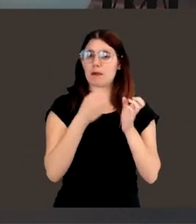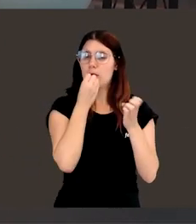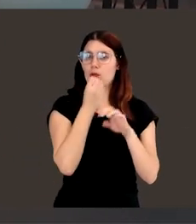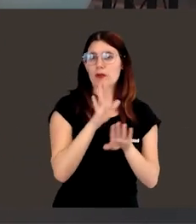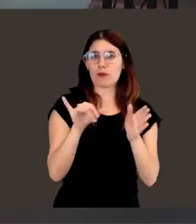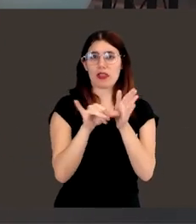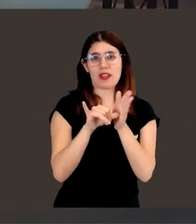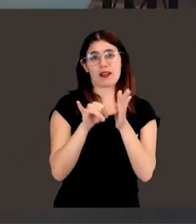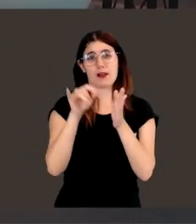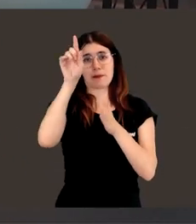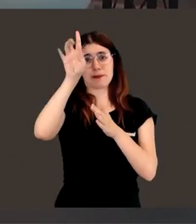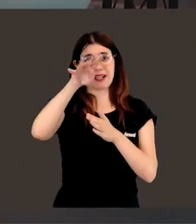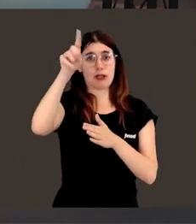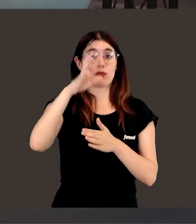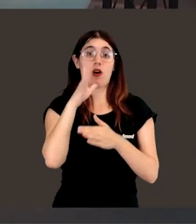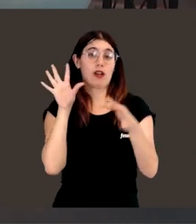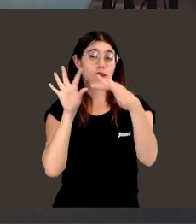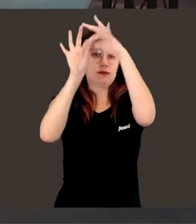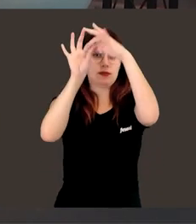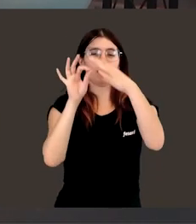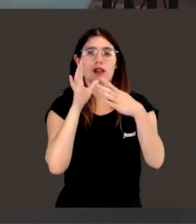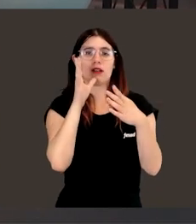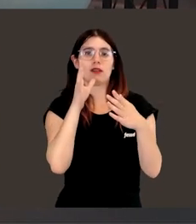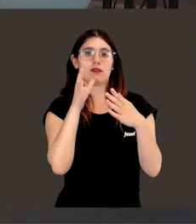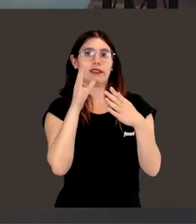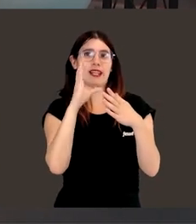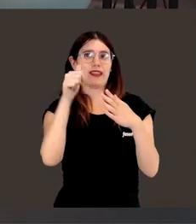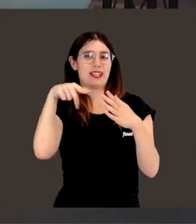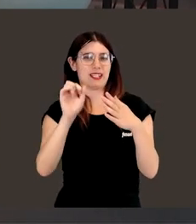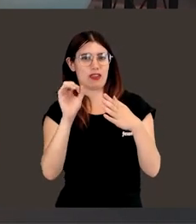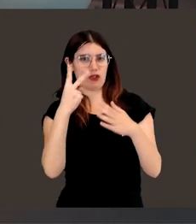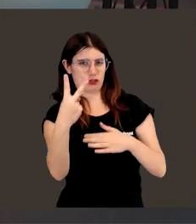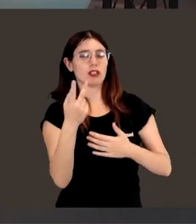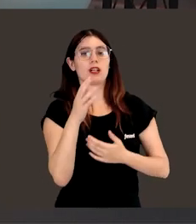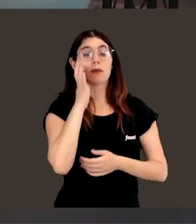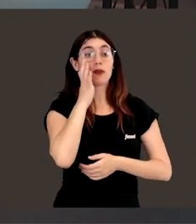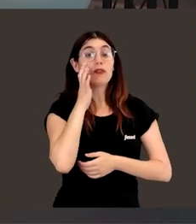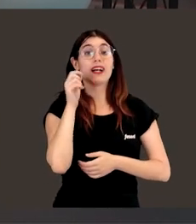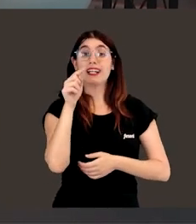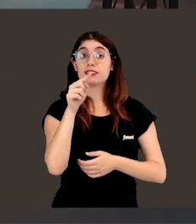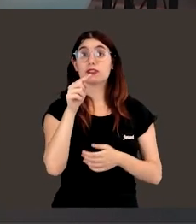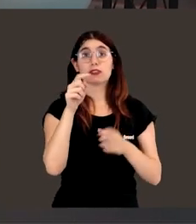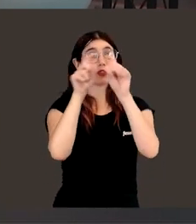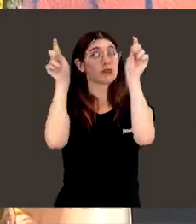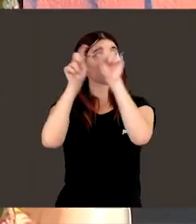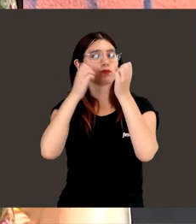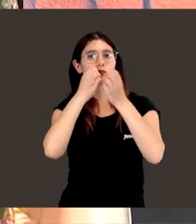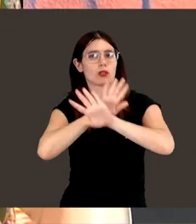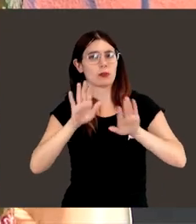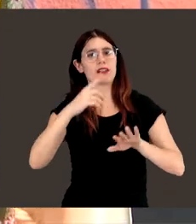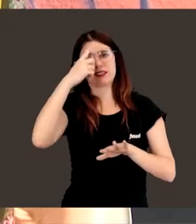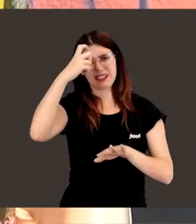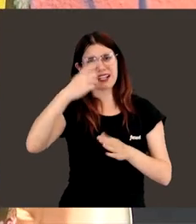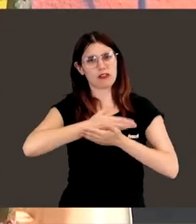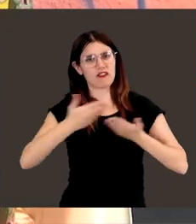de Cataluña, al que pertenezco ahora, trabajando en el ICN2. Yo creo que son grandes organizaciones, que realmente creen en la ciencia,